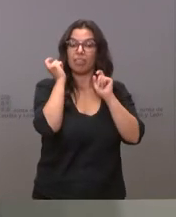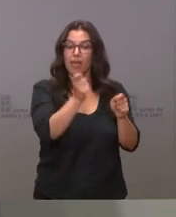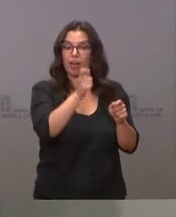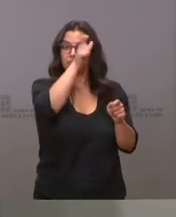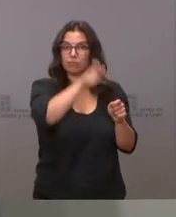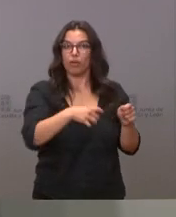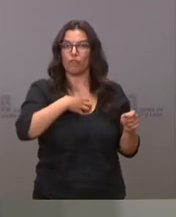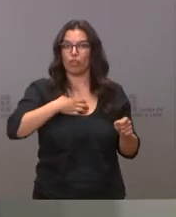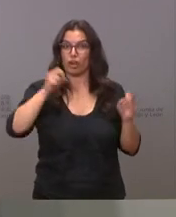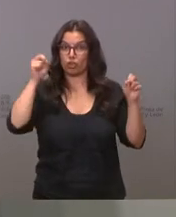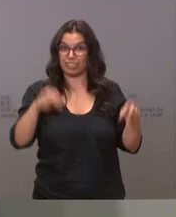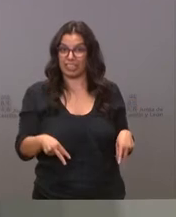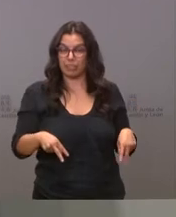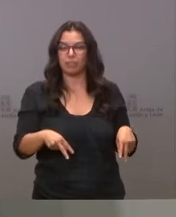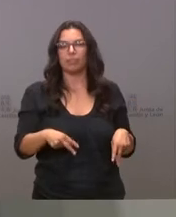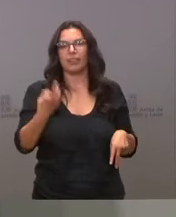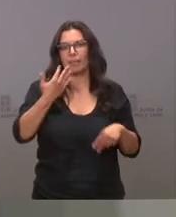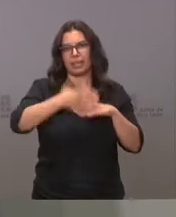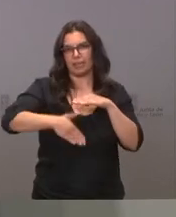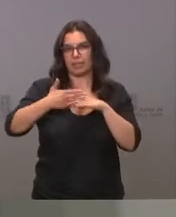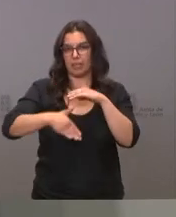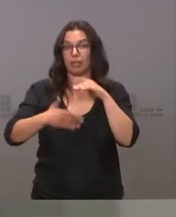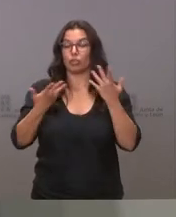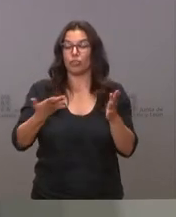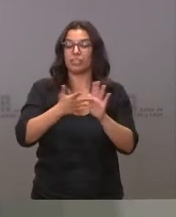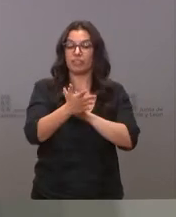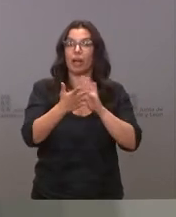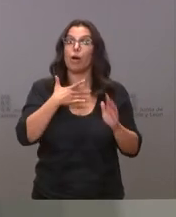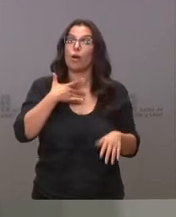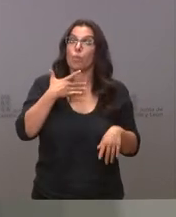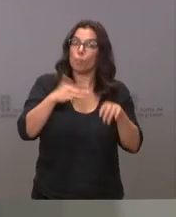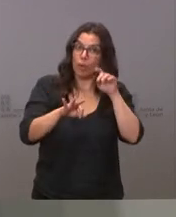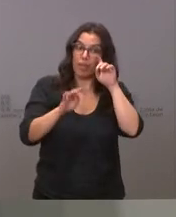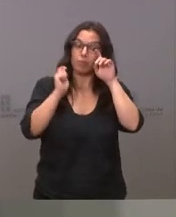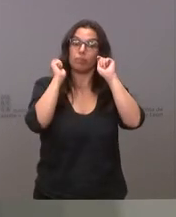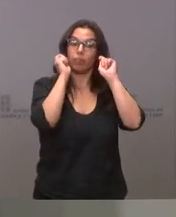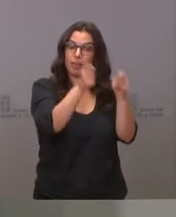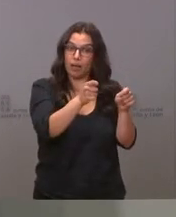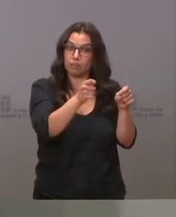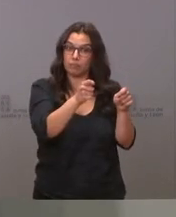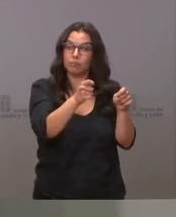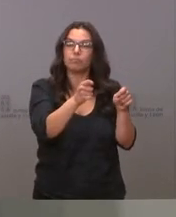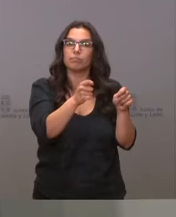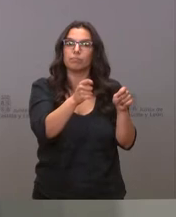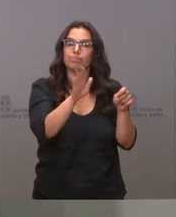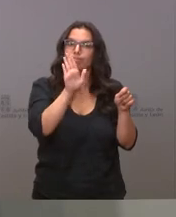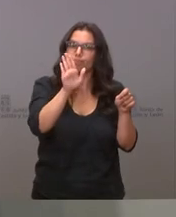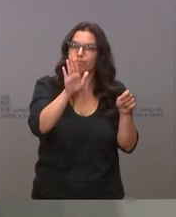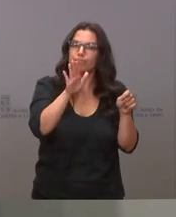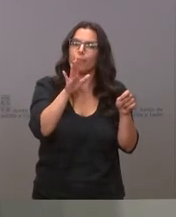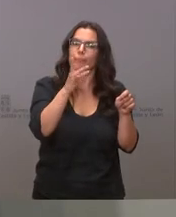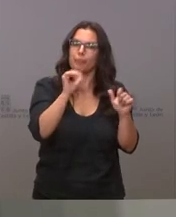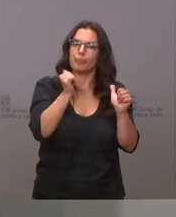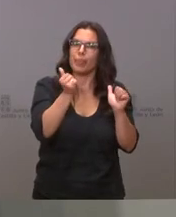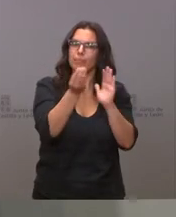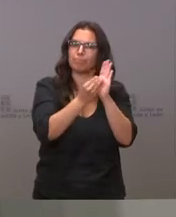empleados públicos, de tal manera que, aunque se admita excepcionalmente la posibilidad de su nombramiento, se van a introducir una